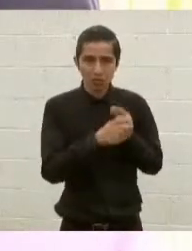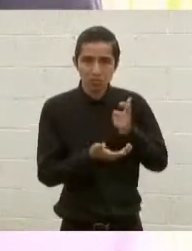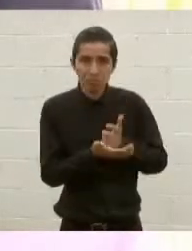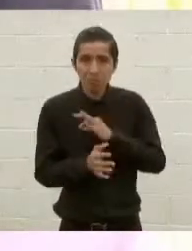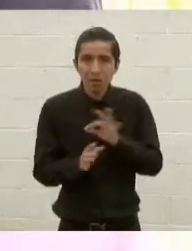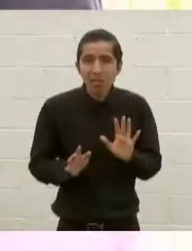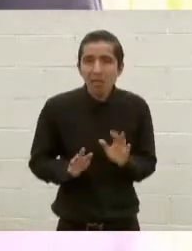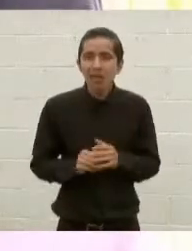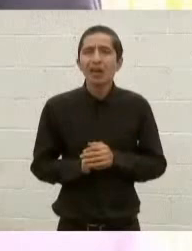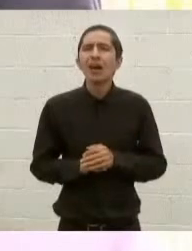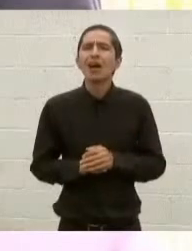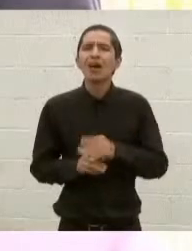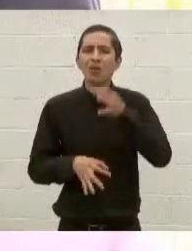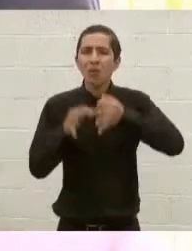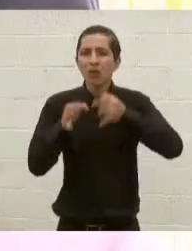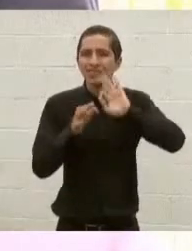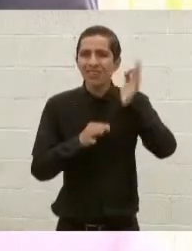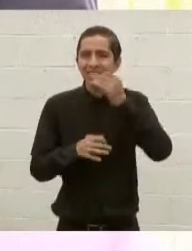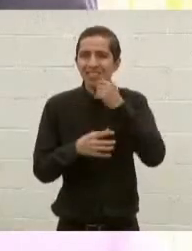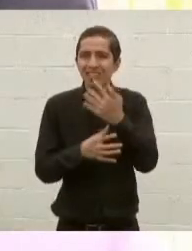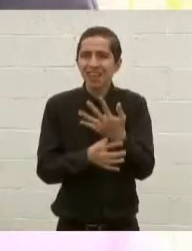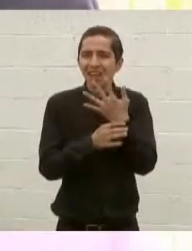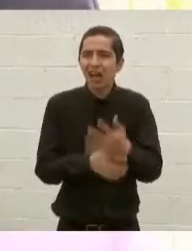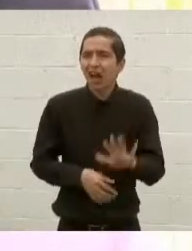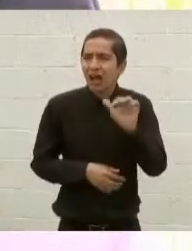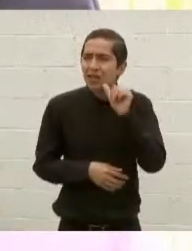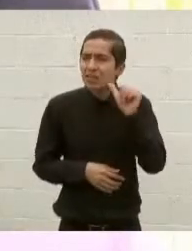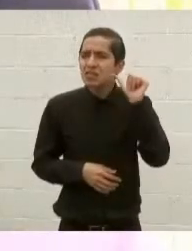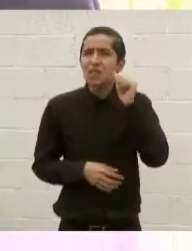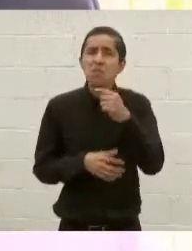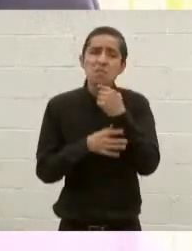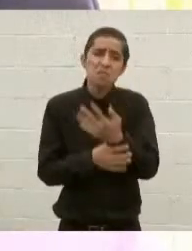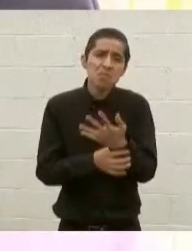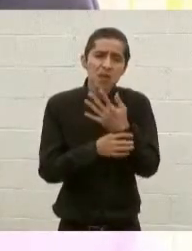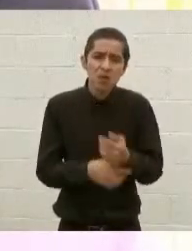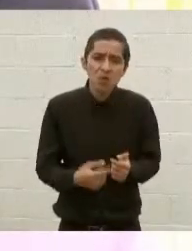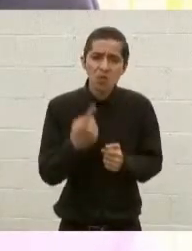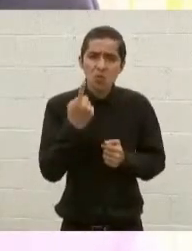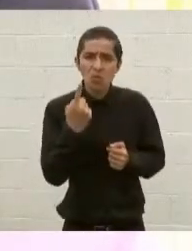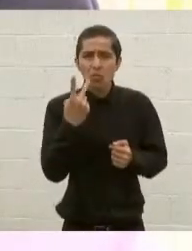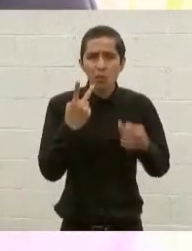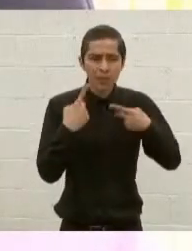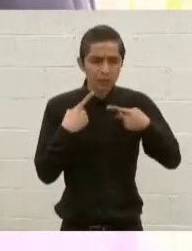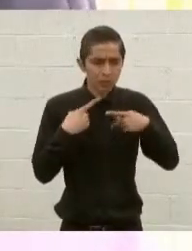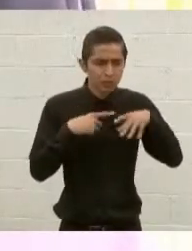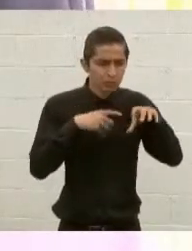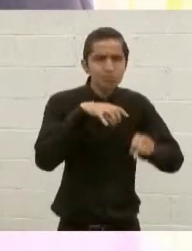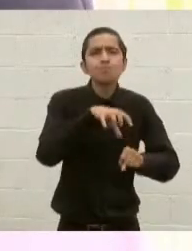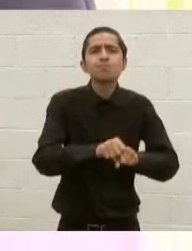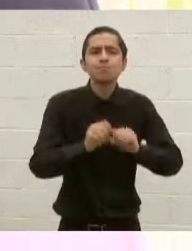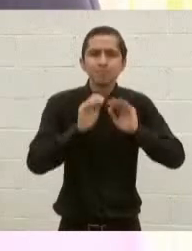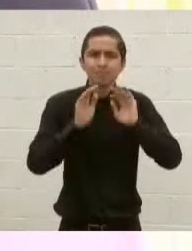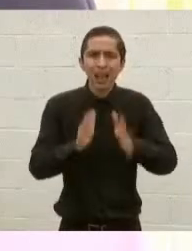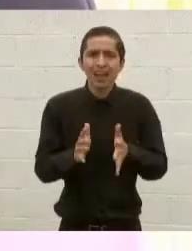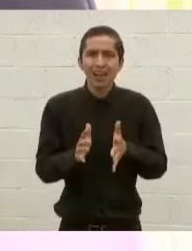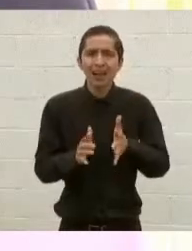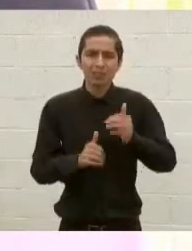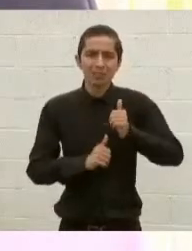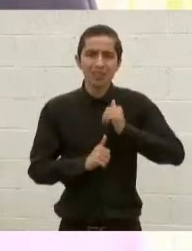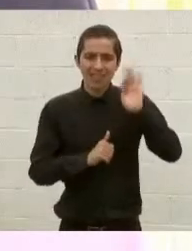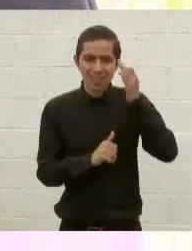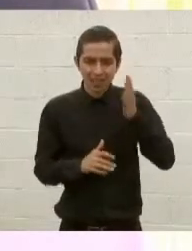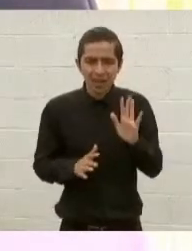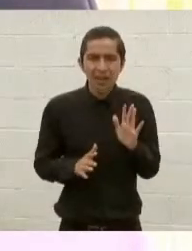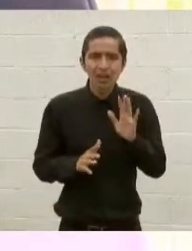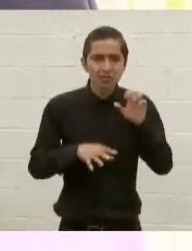tema del juez federal. Ayer se manejó que había uno o dos detenidos, por este caso, por parte de las fuerzas federales.